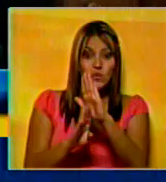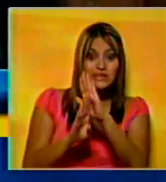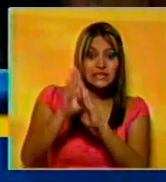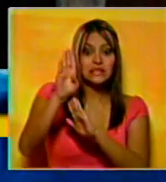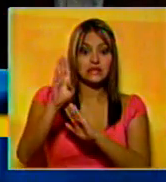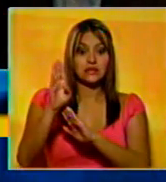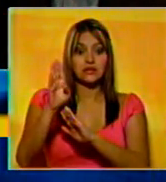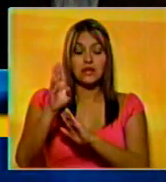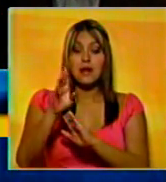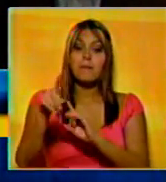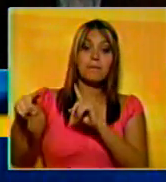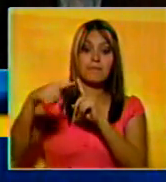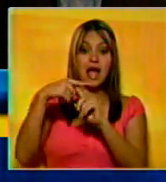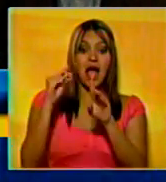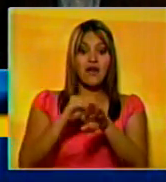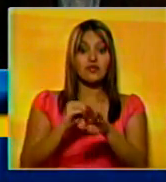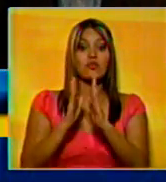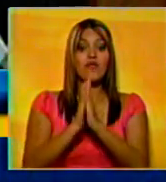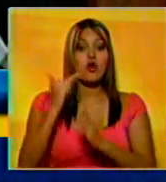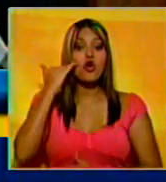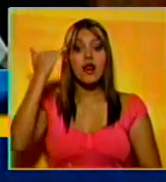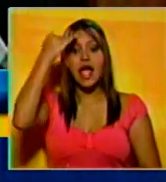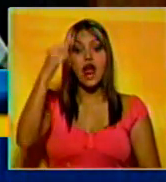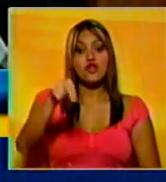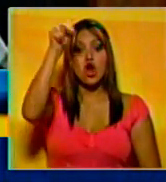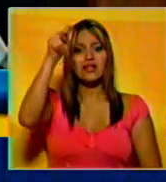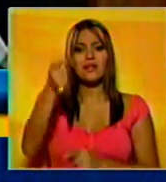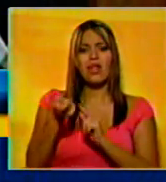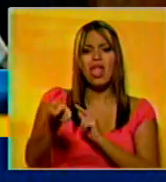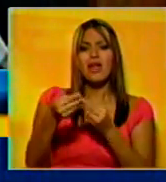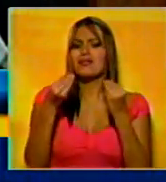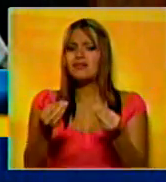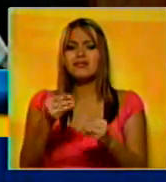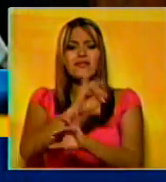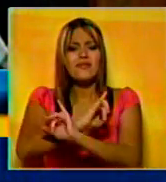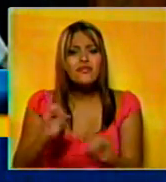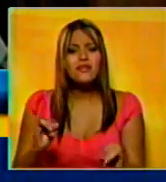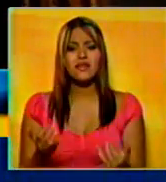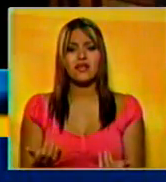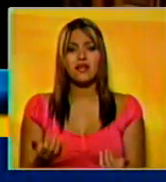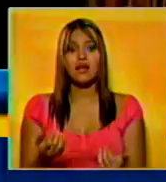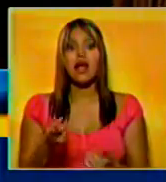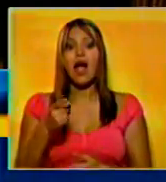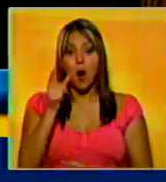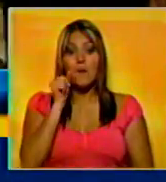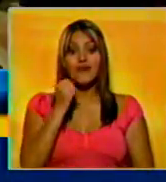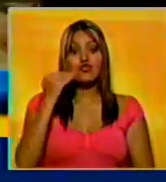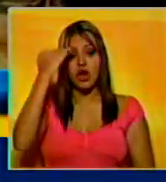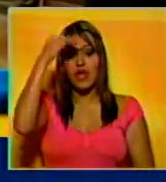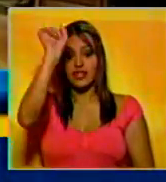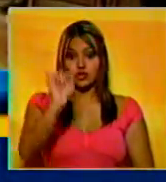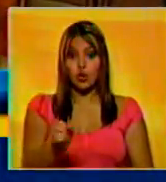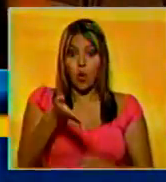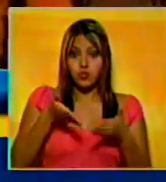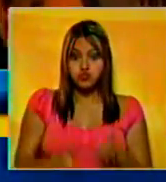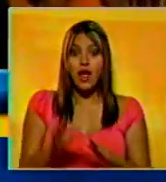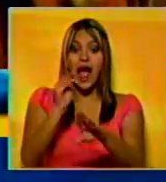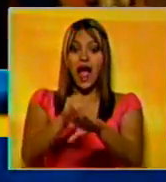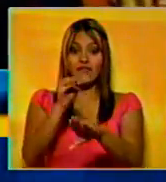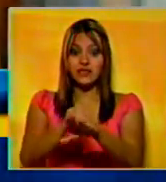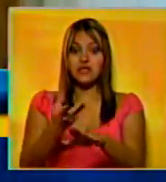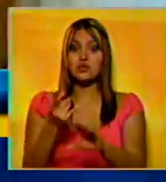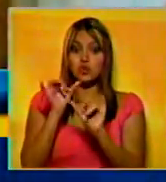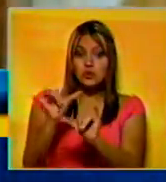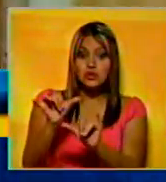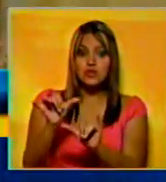Además pidió a Corea del Norte que frene las provocaciones. El secretario general, que nació en Corea del Sur, hizo estas afirmaciones